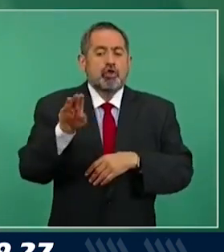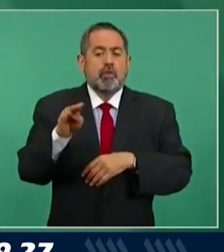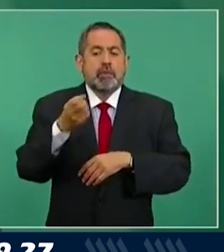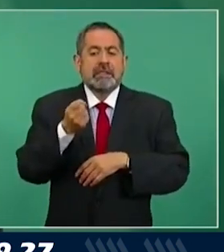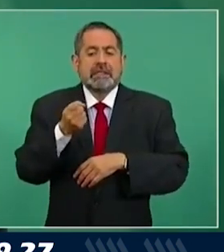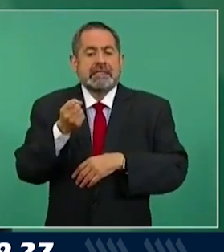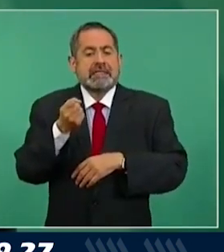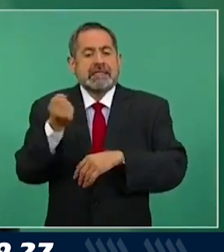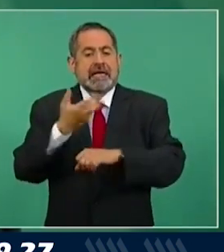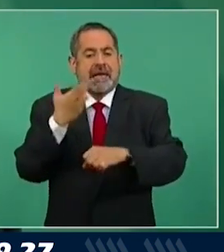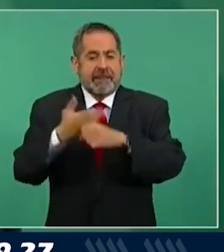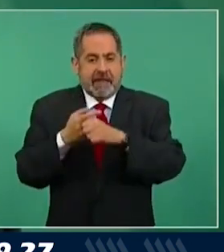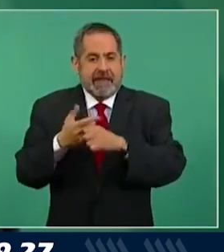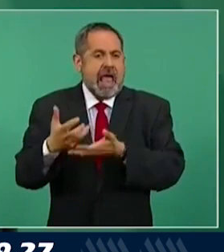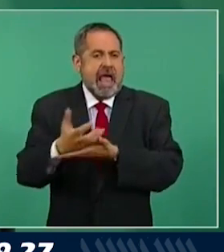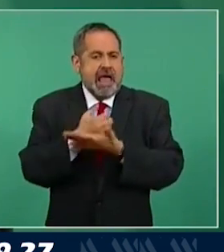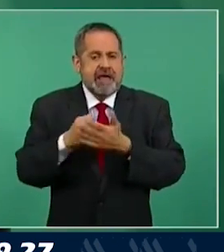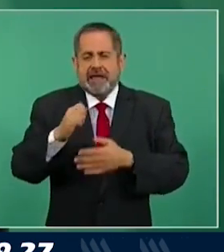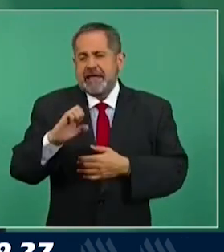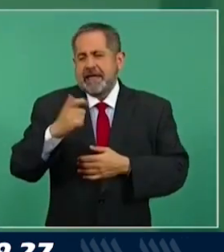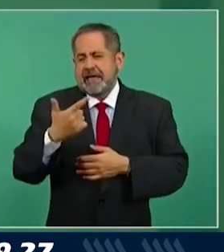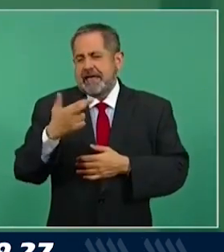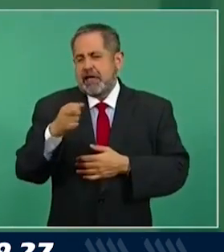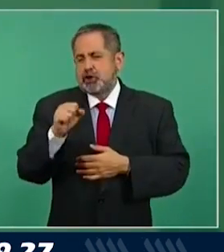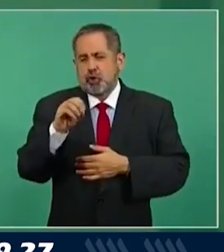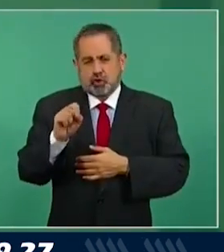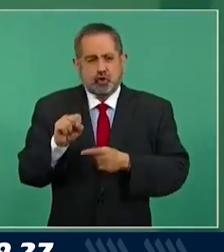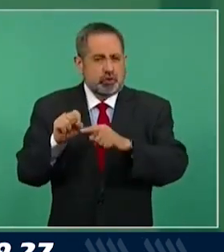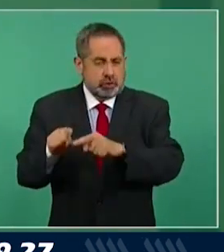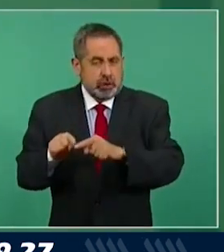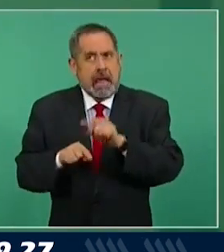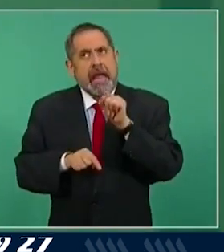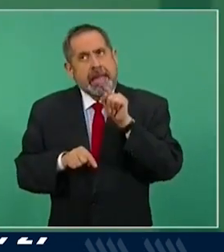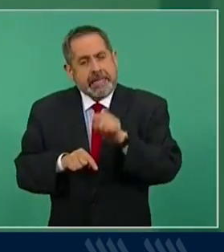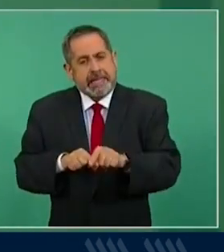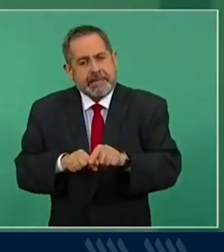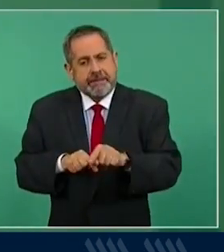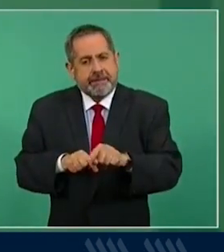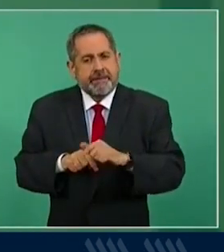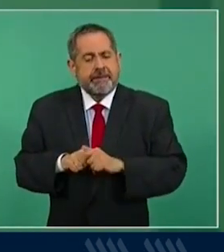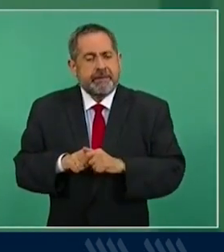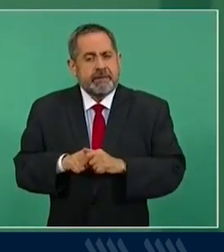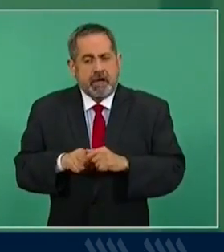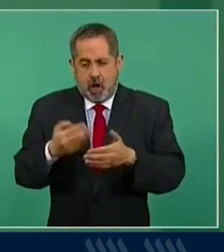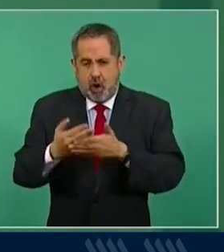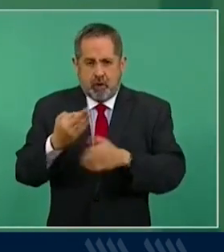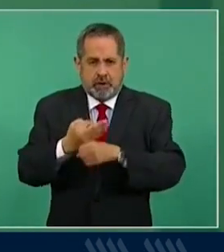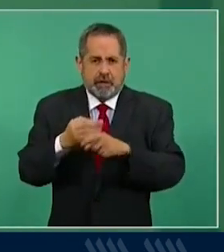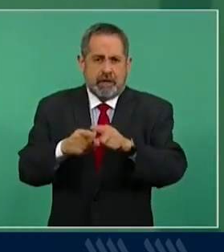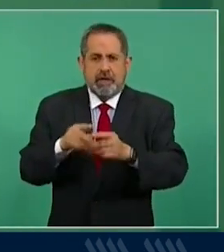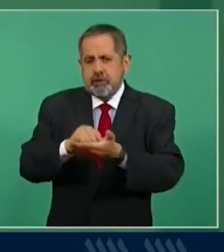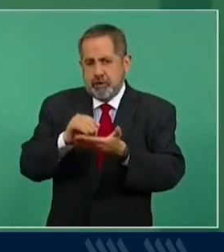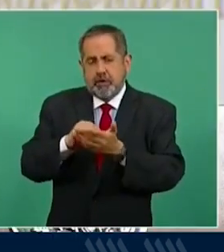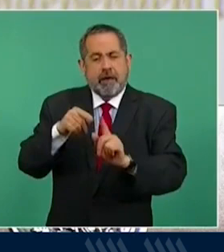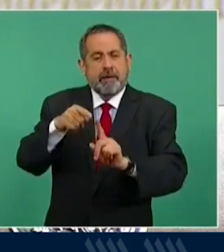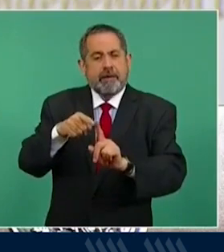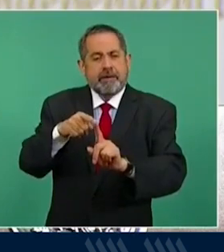de Egresos, donde está todavía